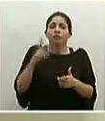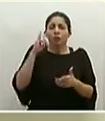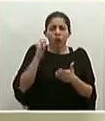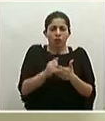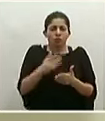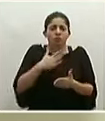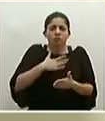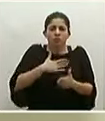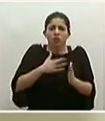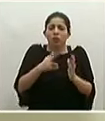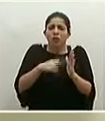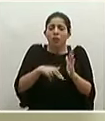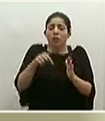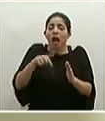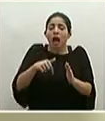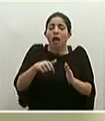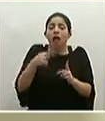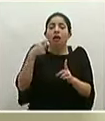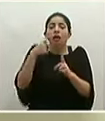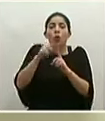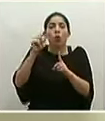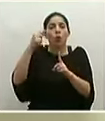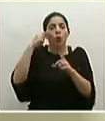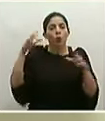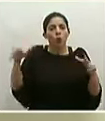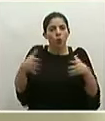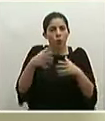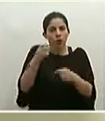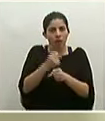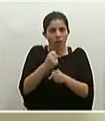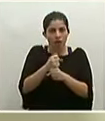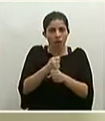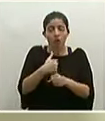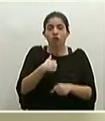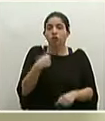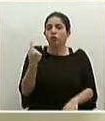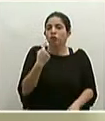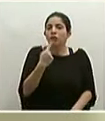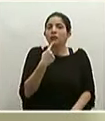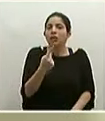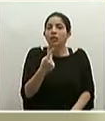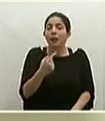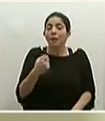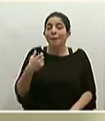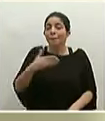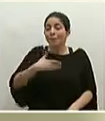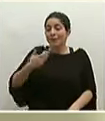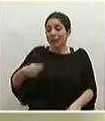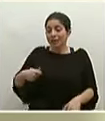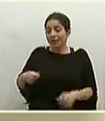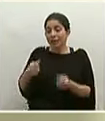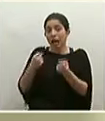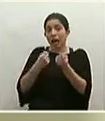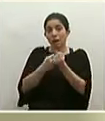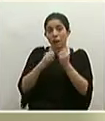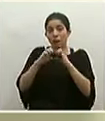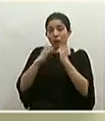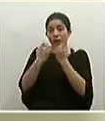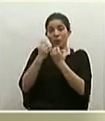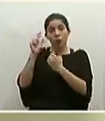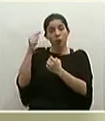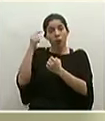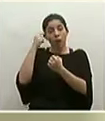yo insisto, aquí estamos trabajando como gobierno y yo en todo momento lo he dicho, el apoyo del presidente, el apoyo del equipo de gobierno